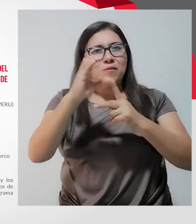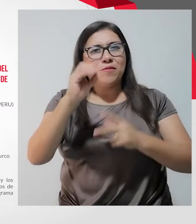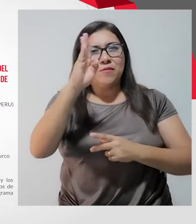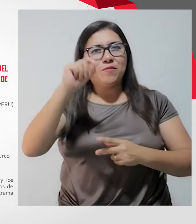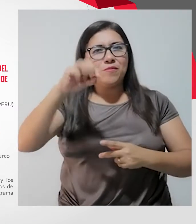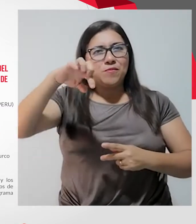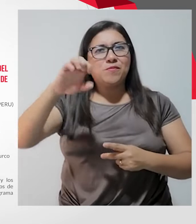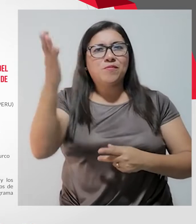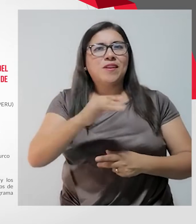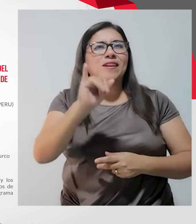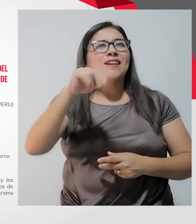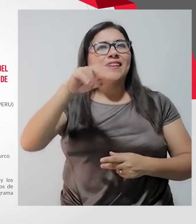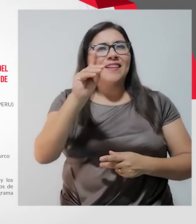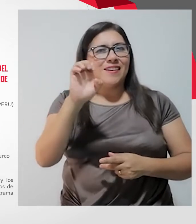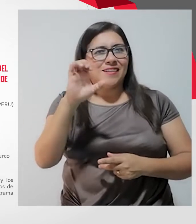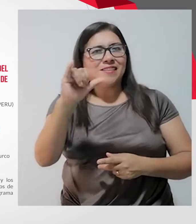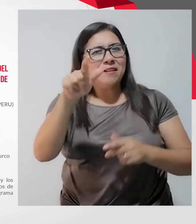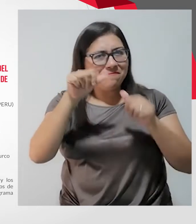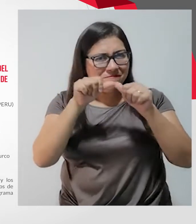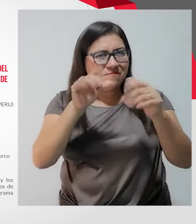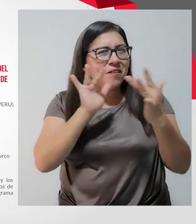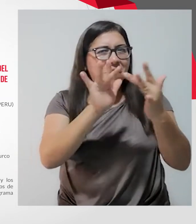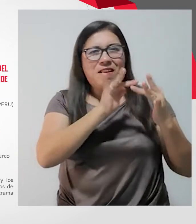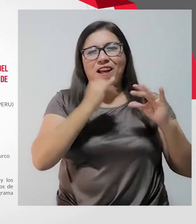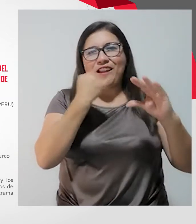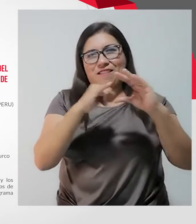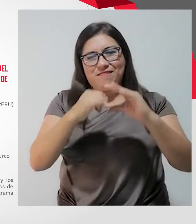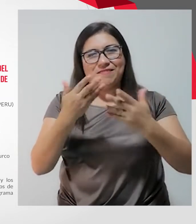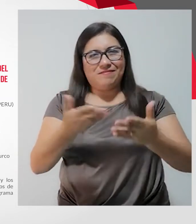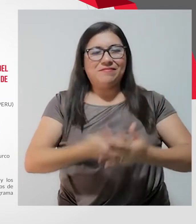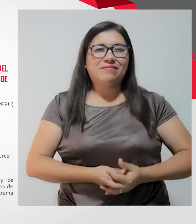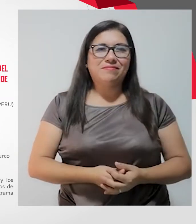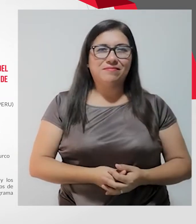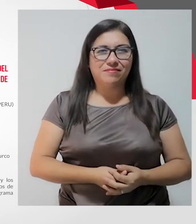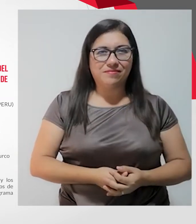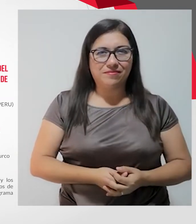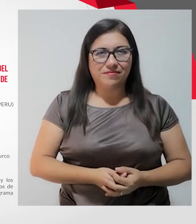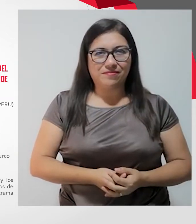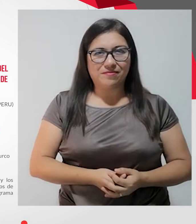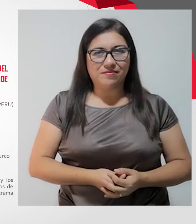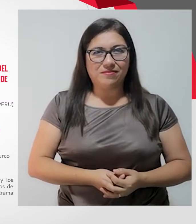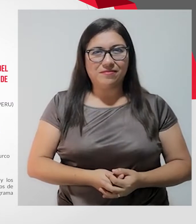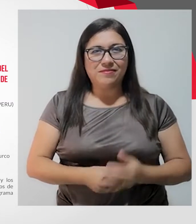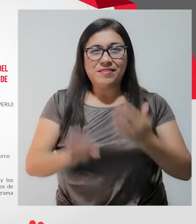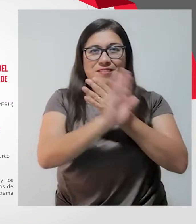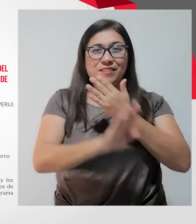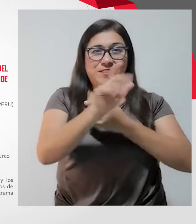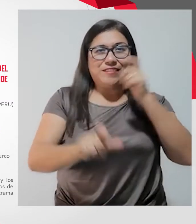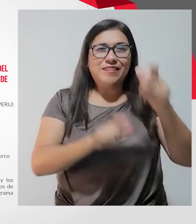.p.snatchingdesi y síguenos en nuestras redes sociales. Defensa Civil,